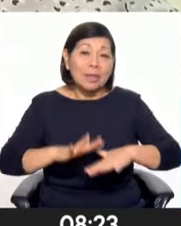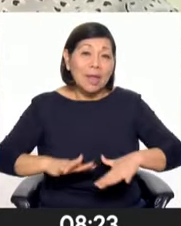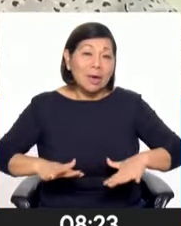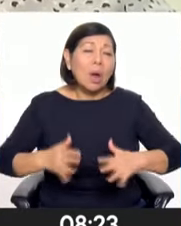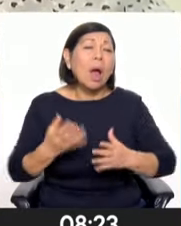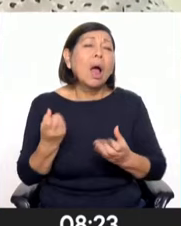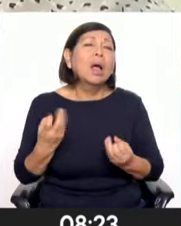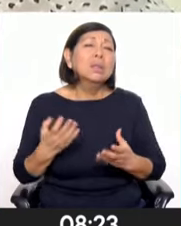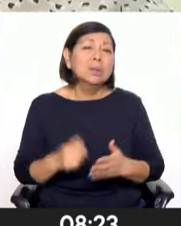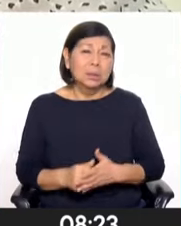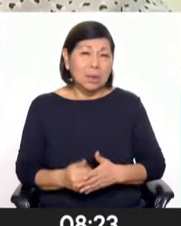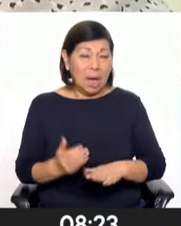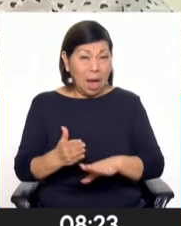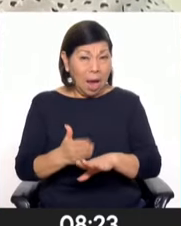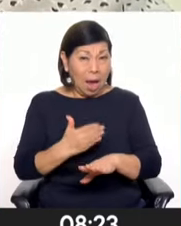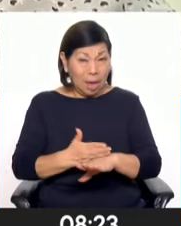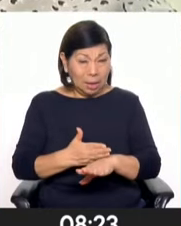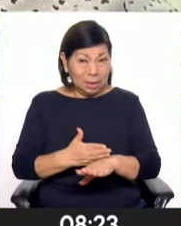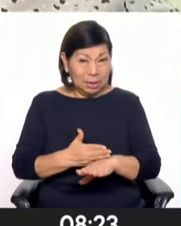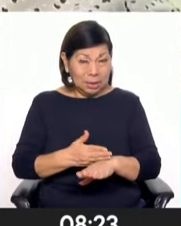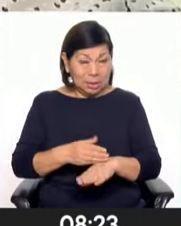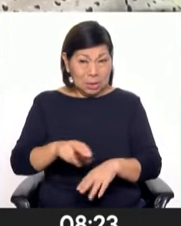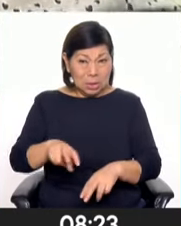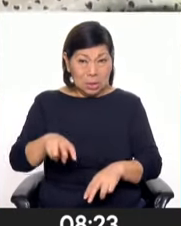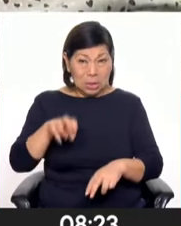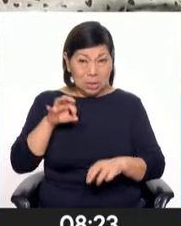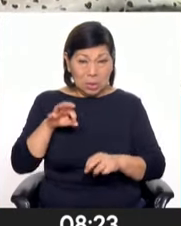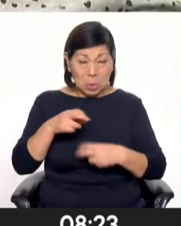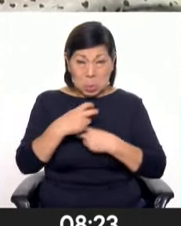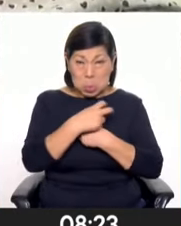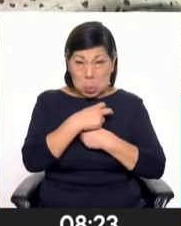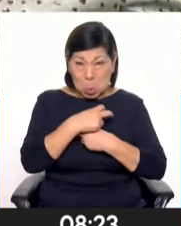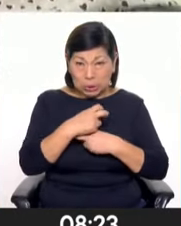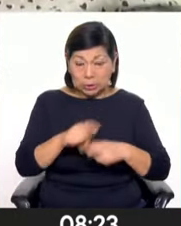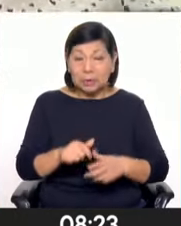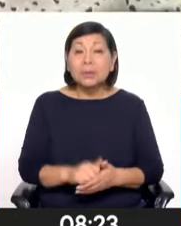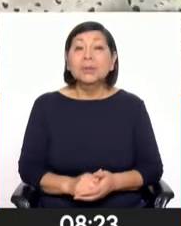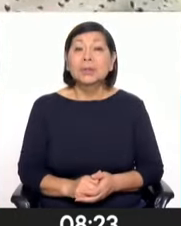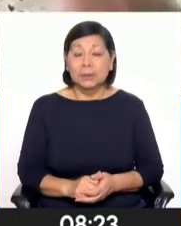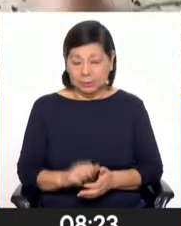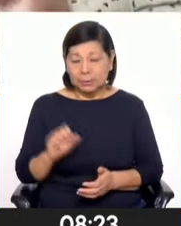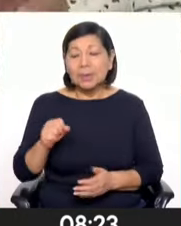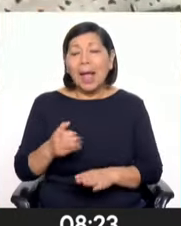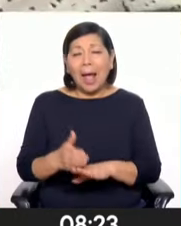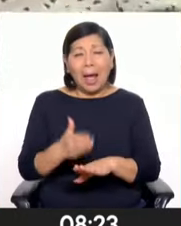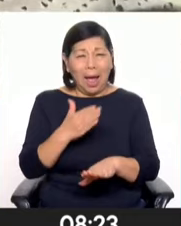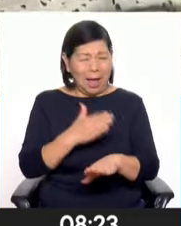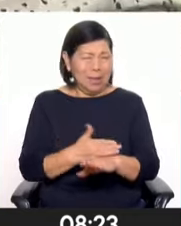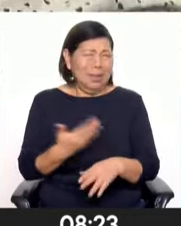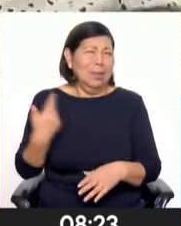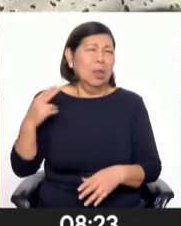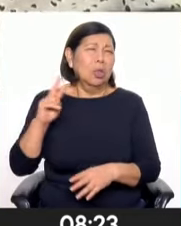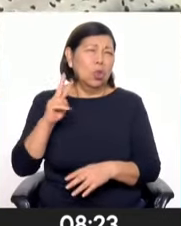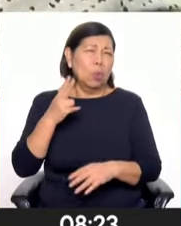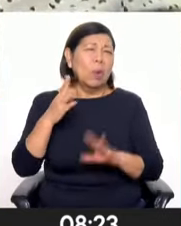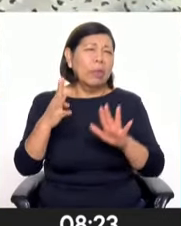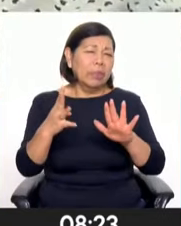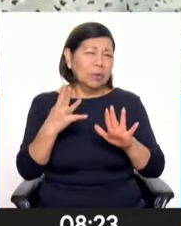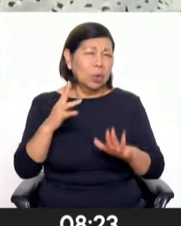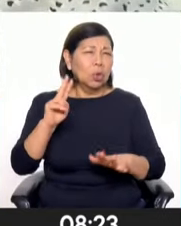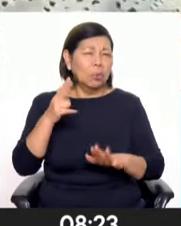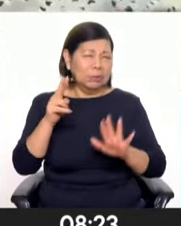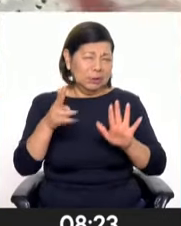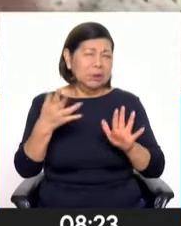¿Desde hace cuánto? ¿Antes del hallazgo de los restos fósiles del Perucetus Colossus? Sí, ha sido antes, 2019,